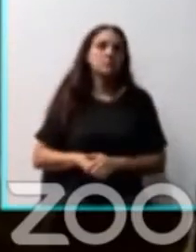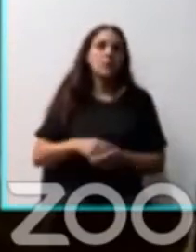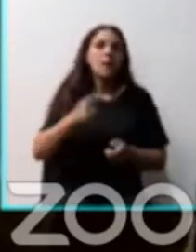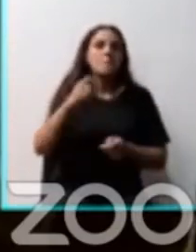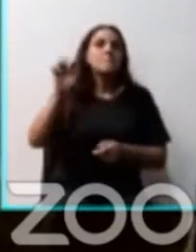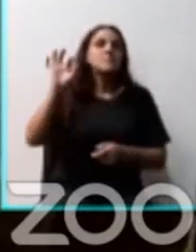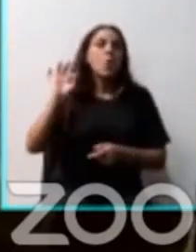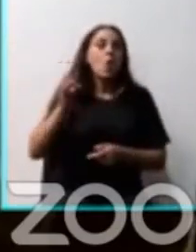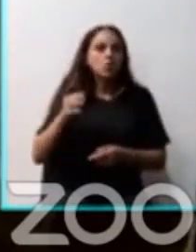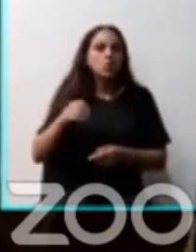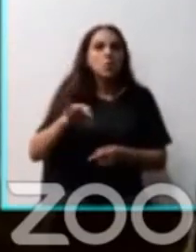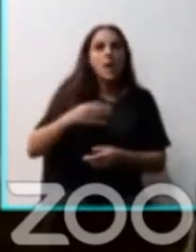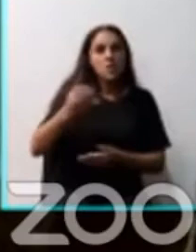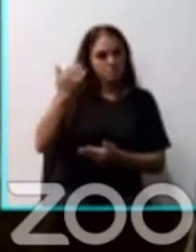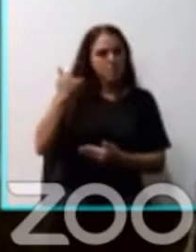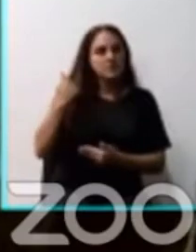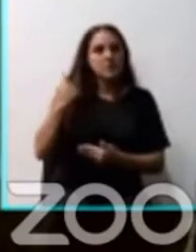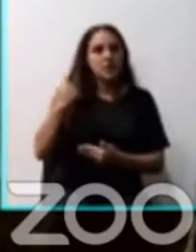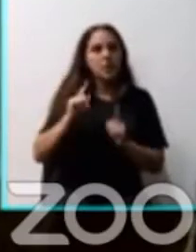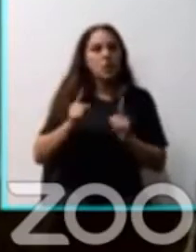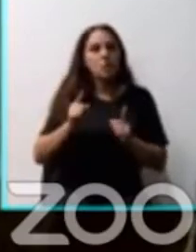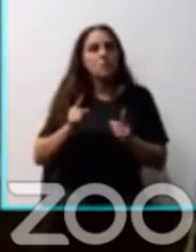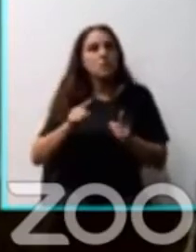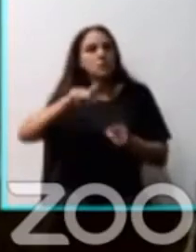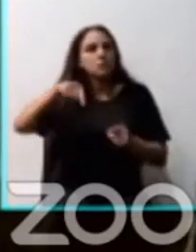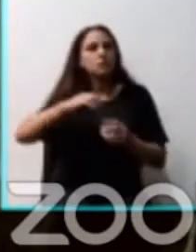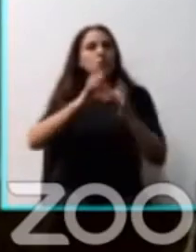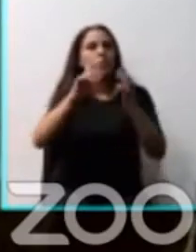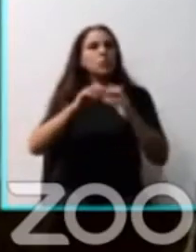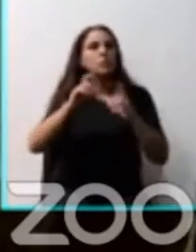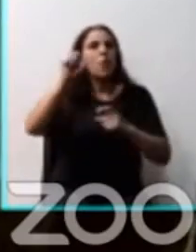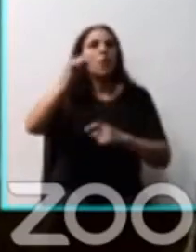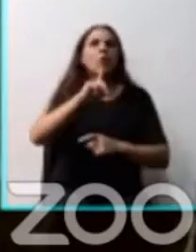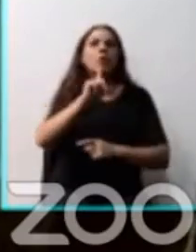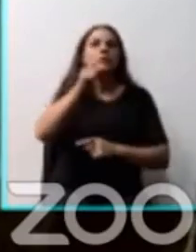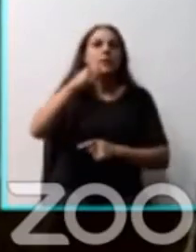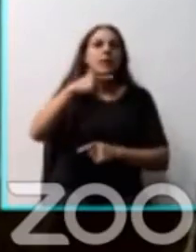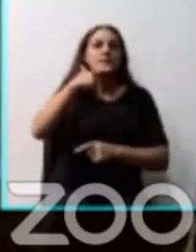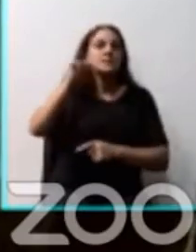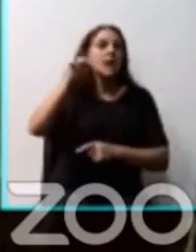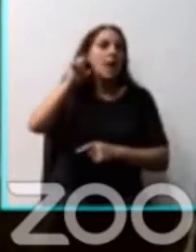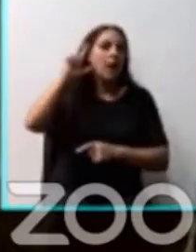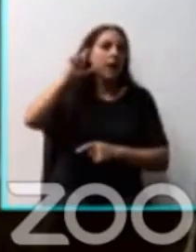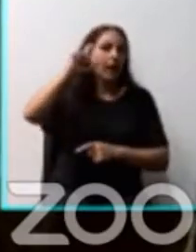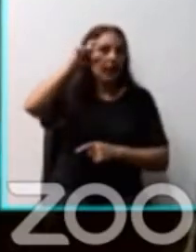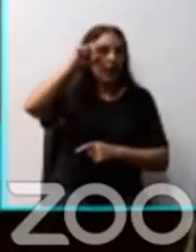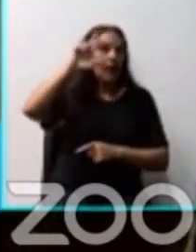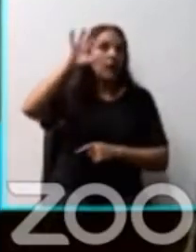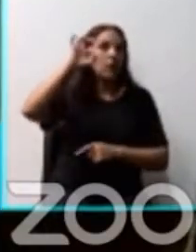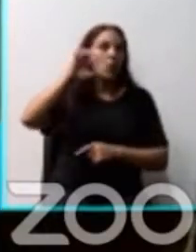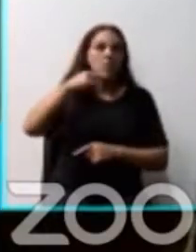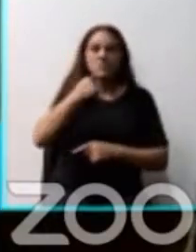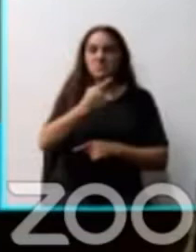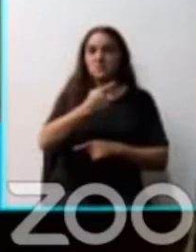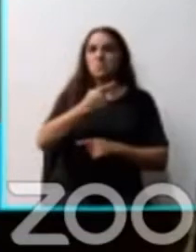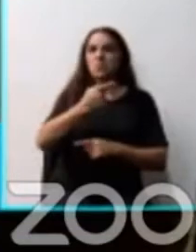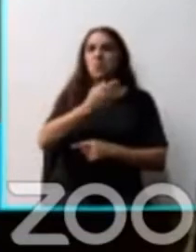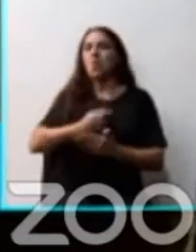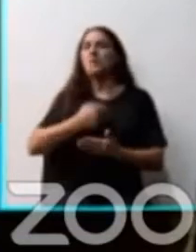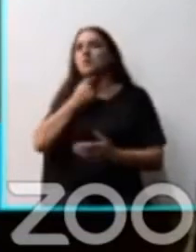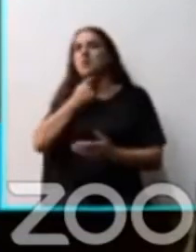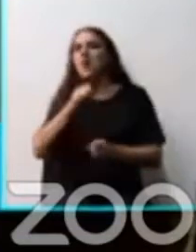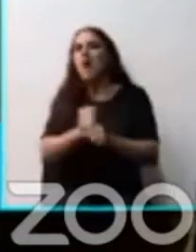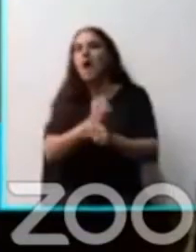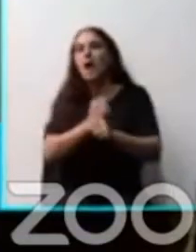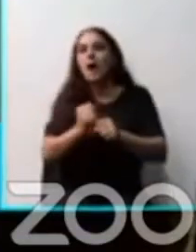efectivamente, el año pasado, mientras estábamos discutiendo lo de Costa Salguero, decíamos que el gobierno quiera aprobar la instalación